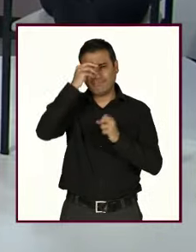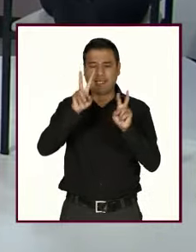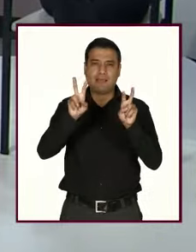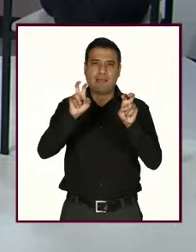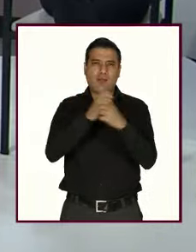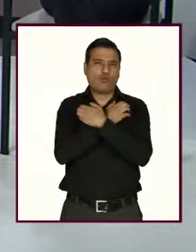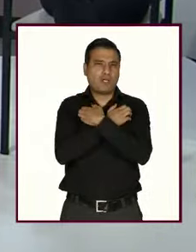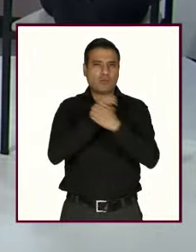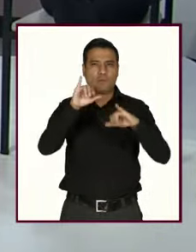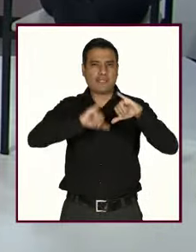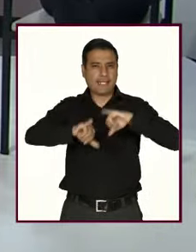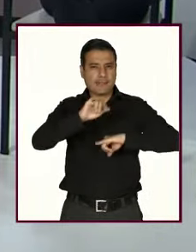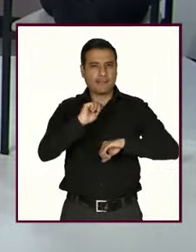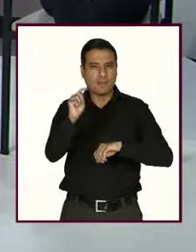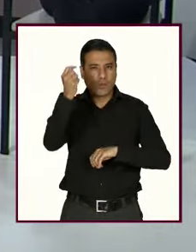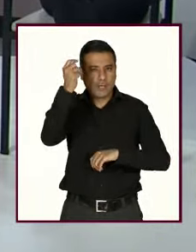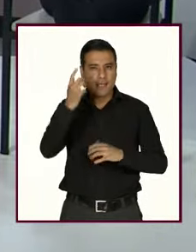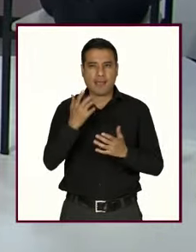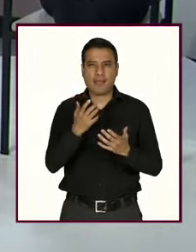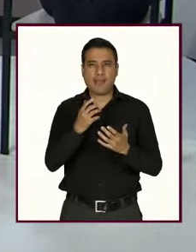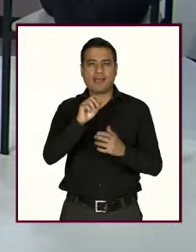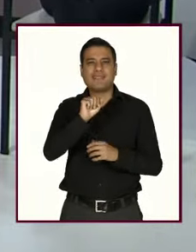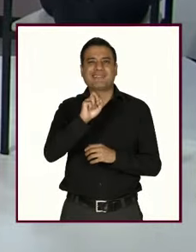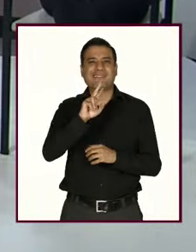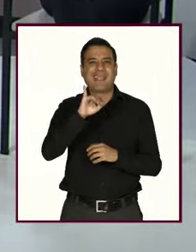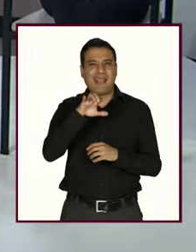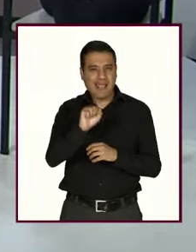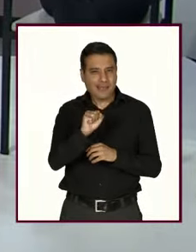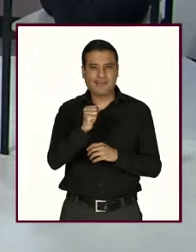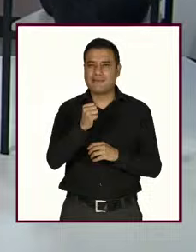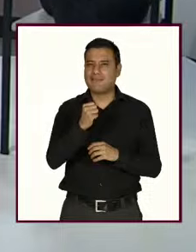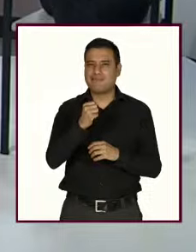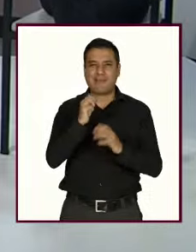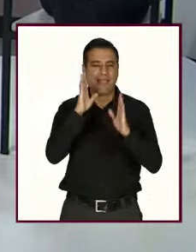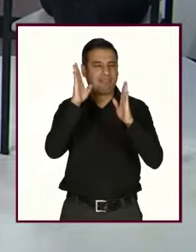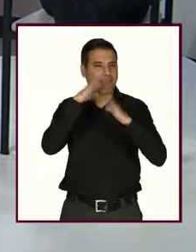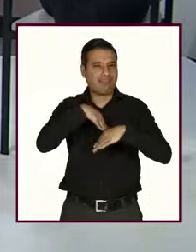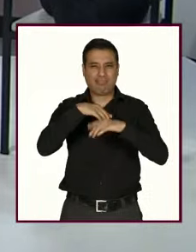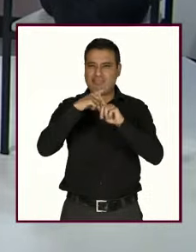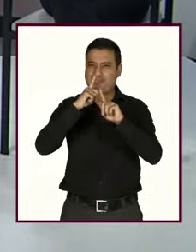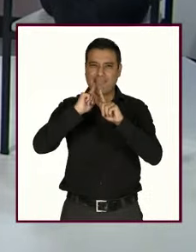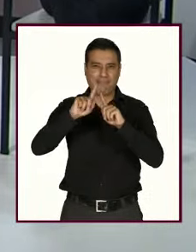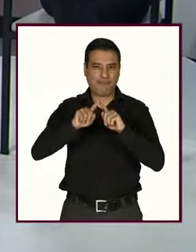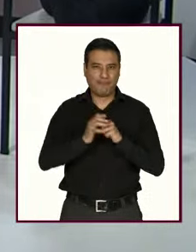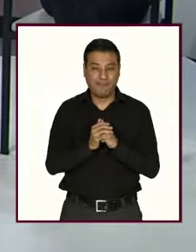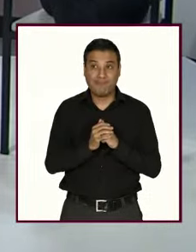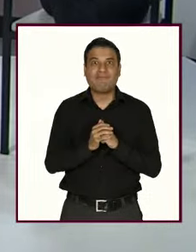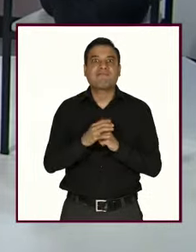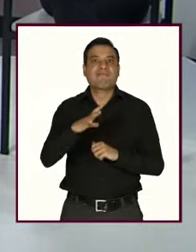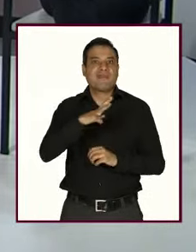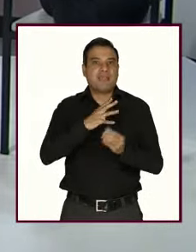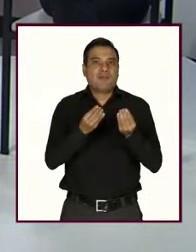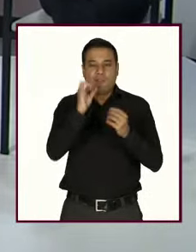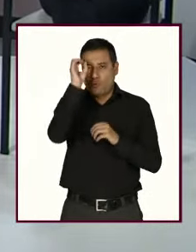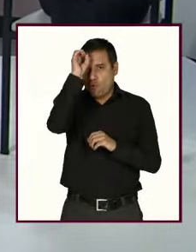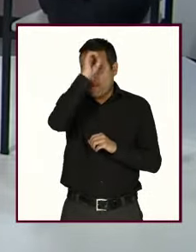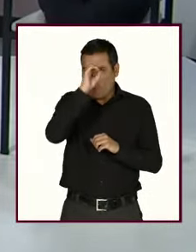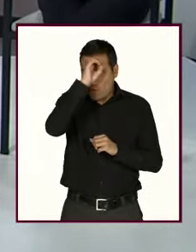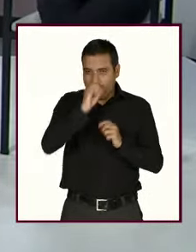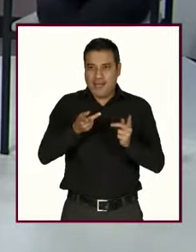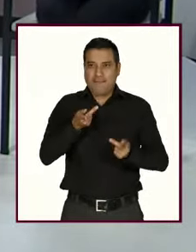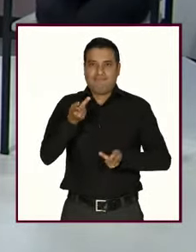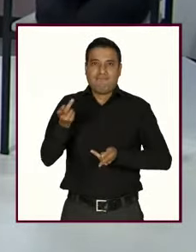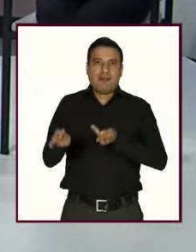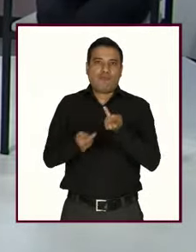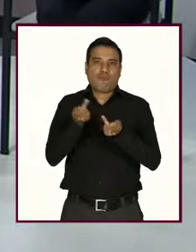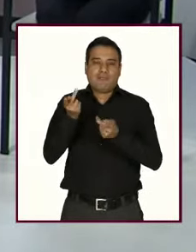educación ciencia tecnología series y entretenimiento pues ya tenemos muchos comentarios tenemos preguntas de